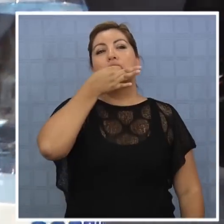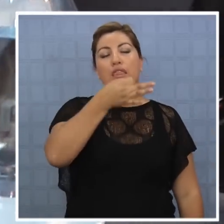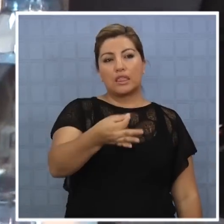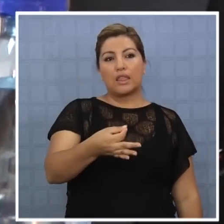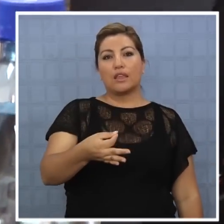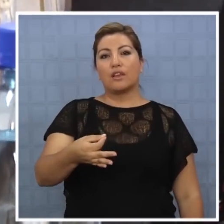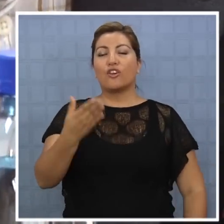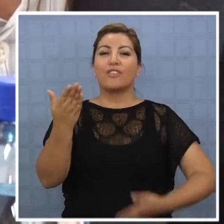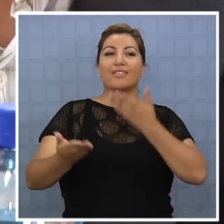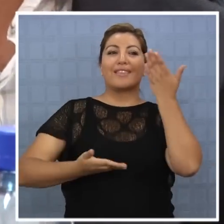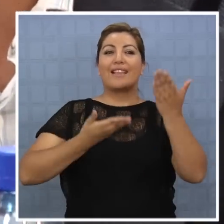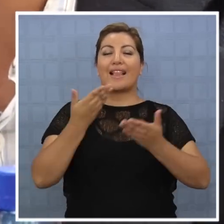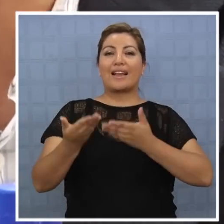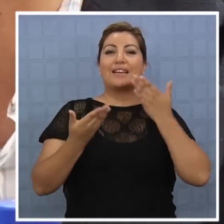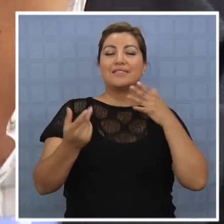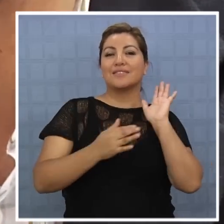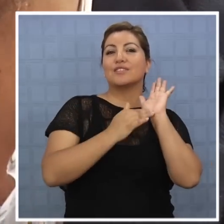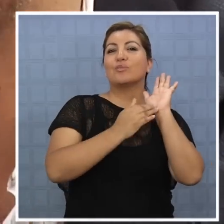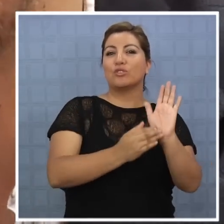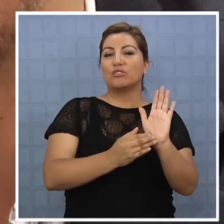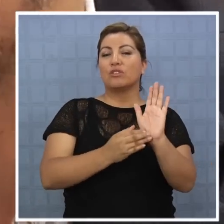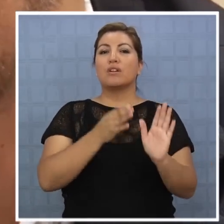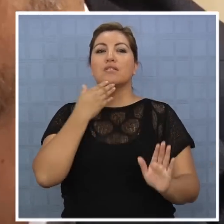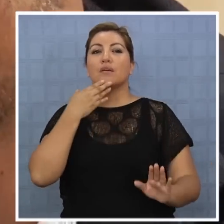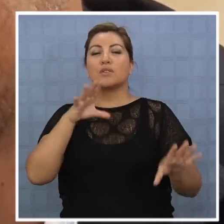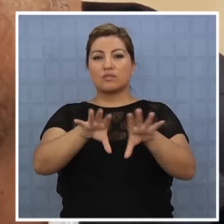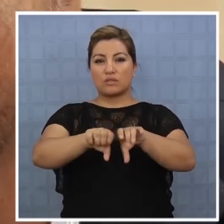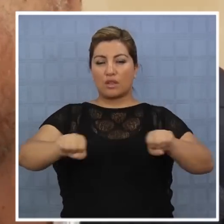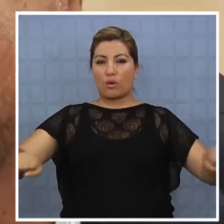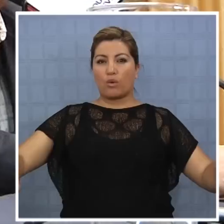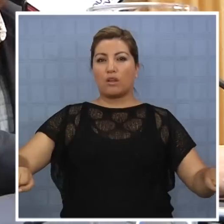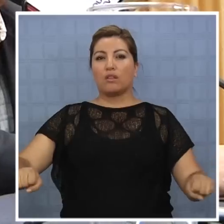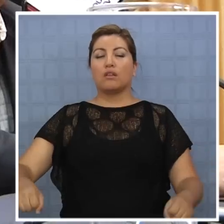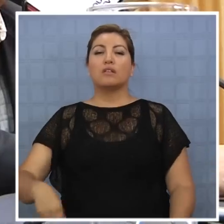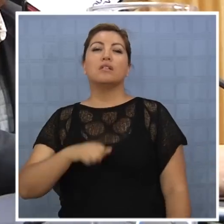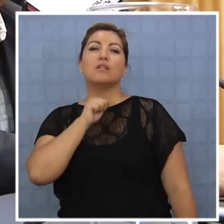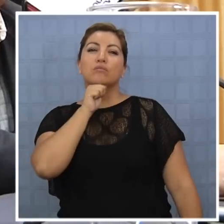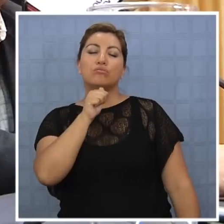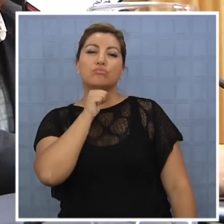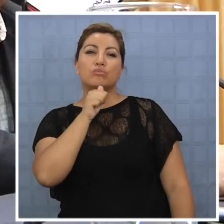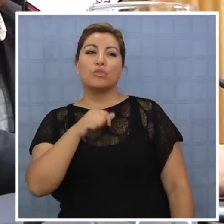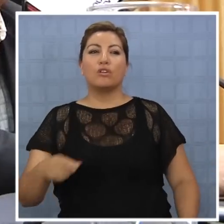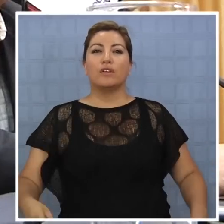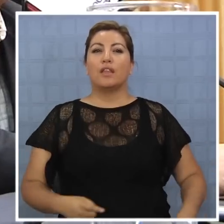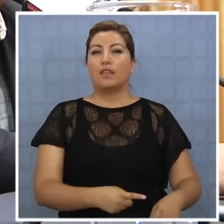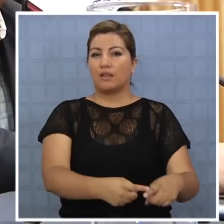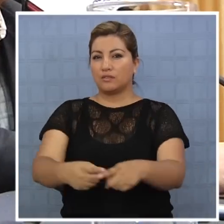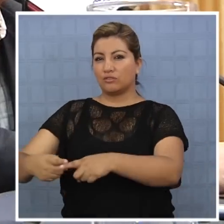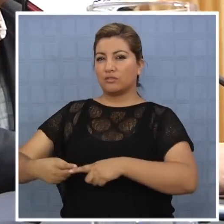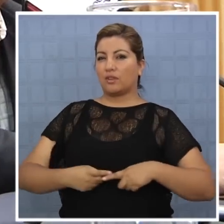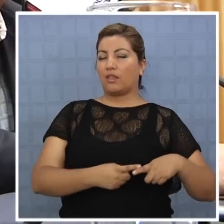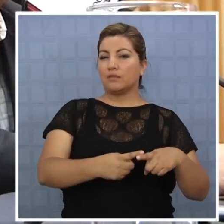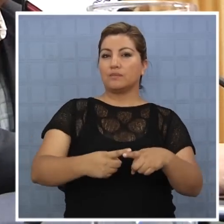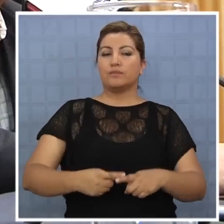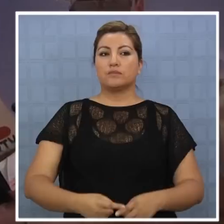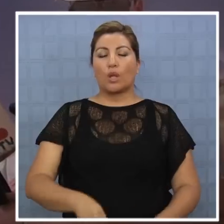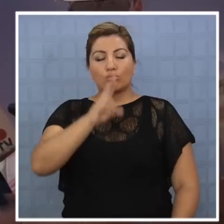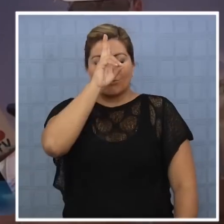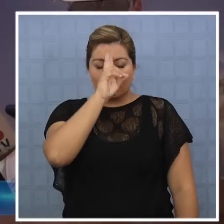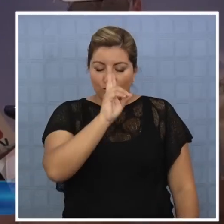destacó las cualidades de la artista y su compromiso con los sectores más débiles de la sociedad.